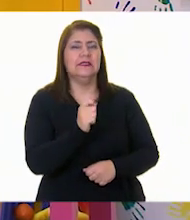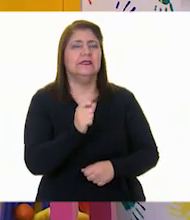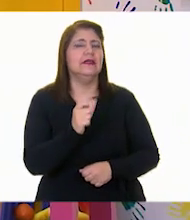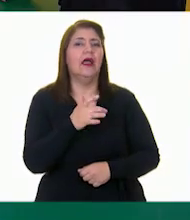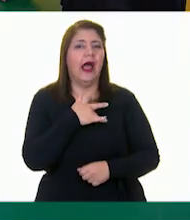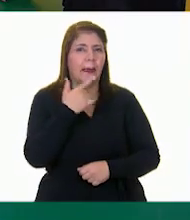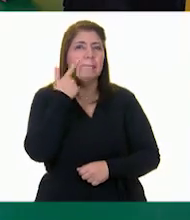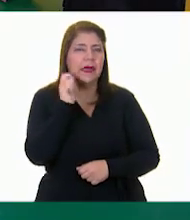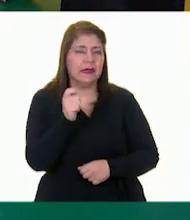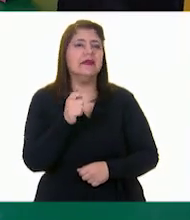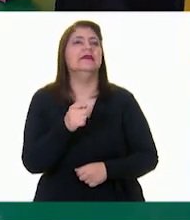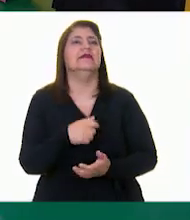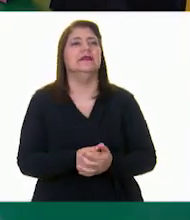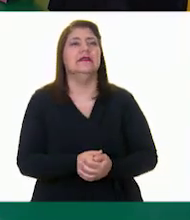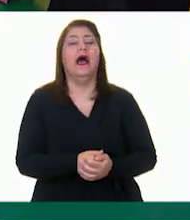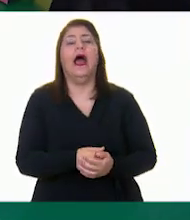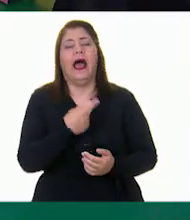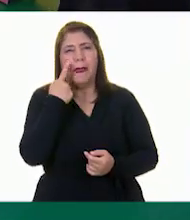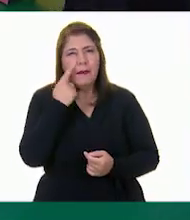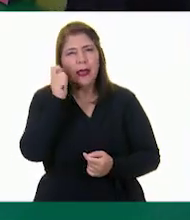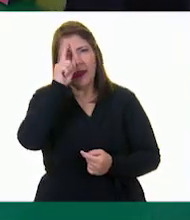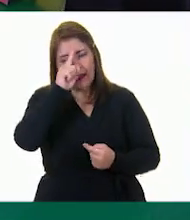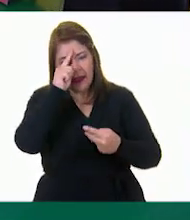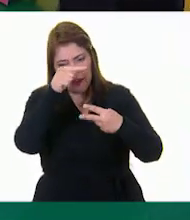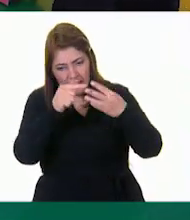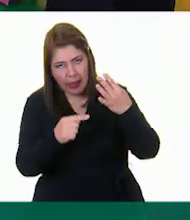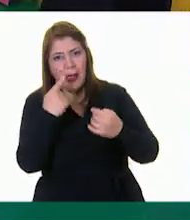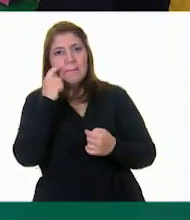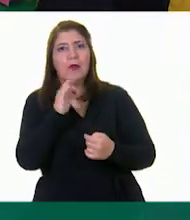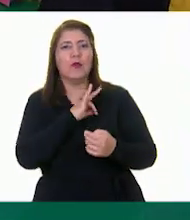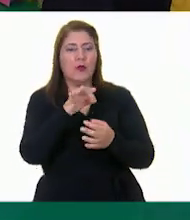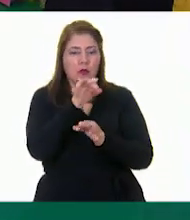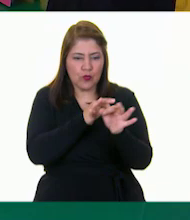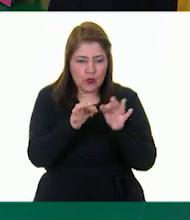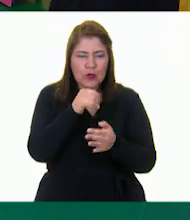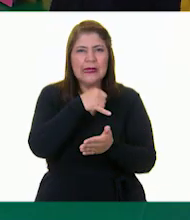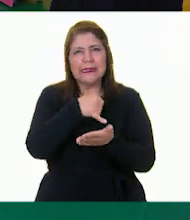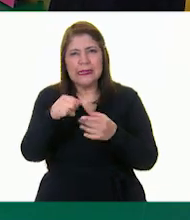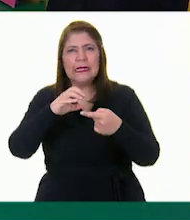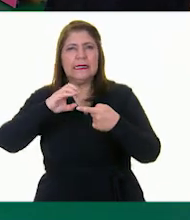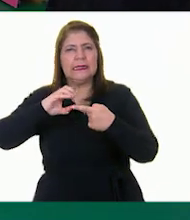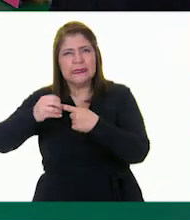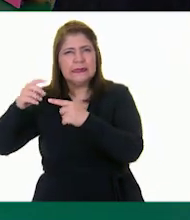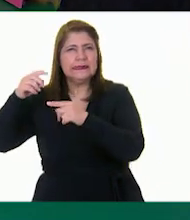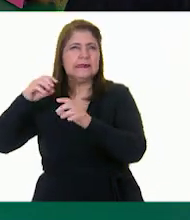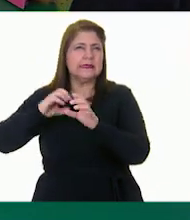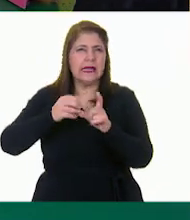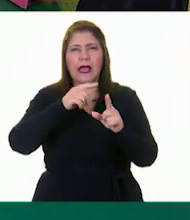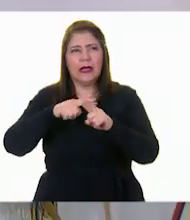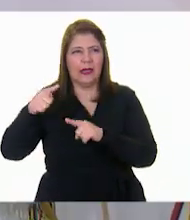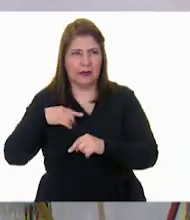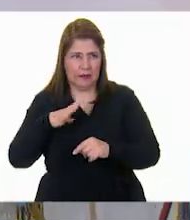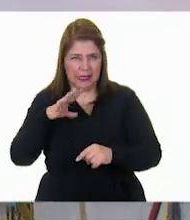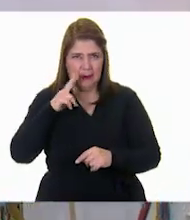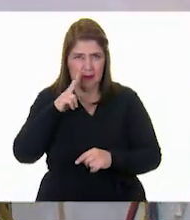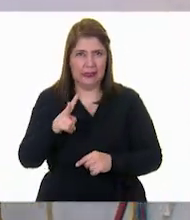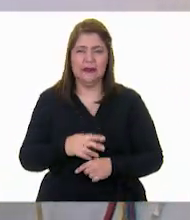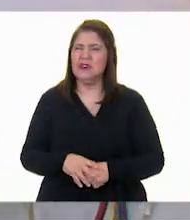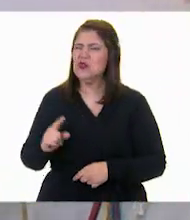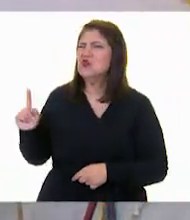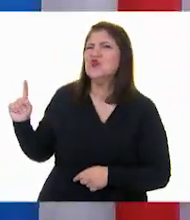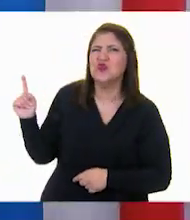Y a Alan y a Miguel les daremos recomendaciones de refrigerios con diferentes semillas o leguminosas como las que tenemos aquí. ¡No!